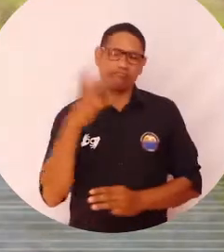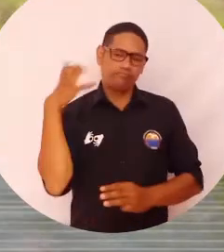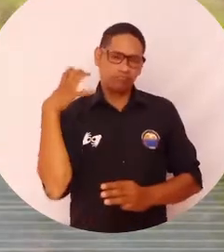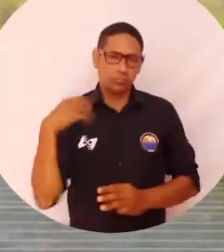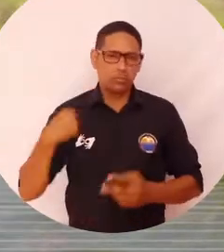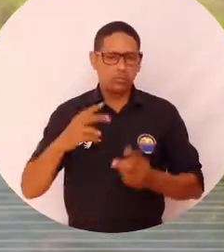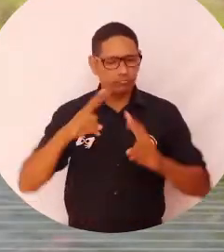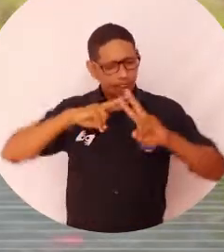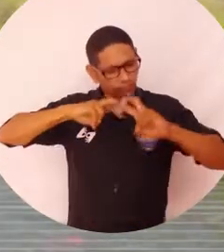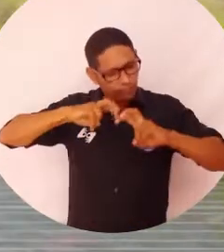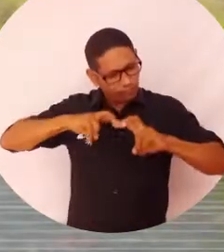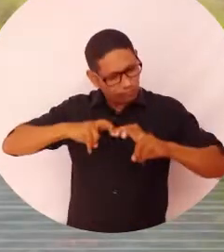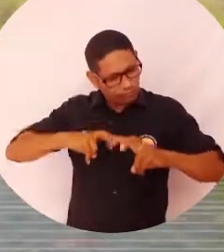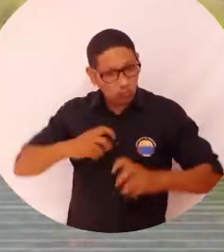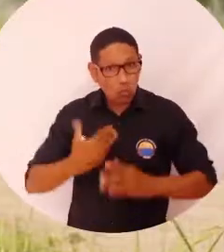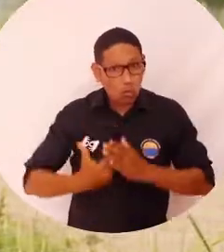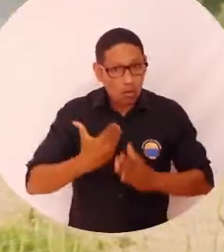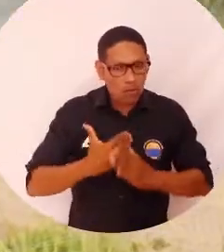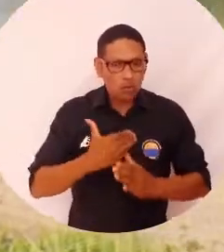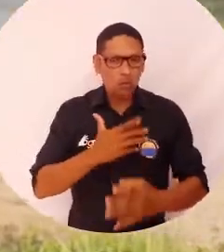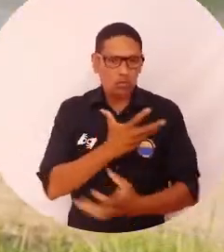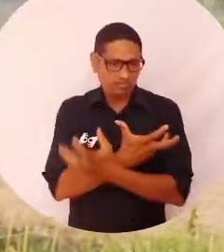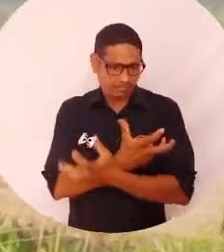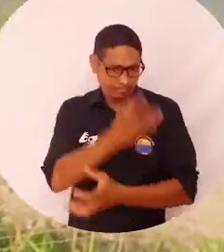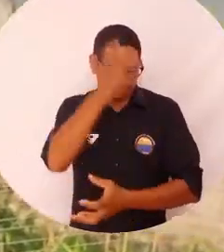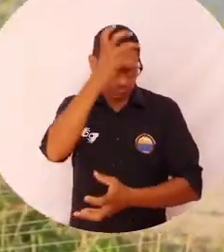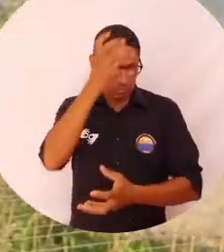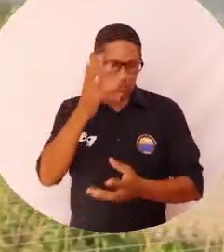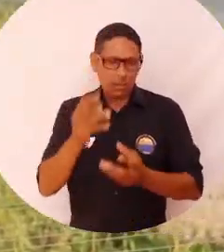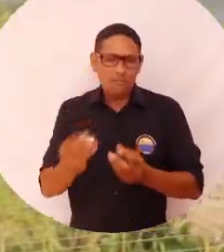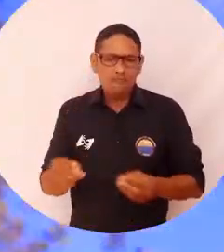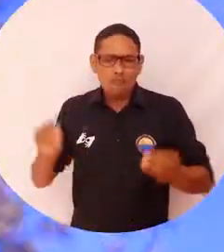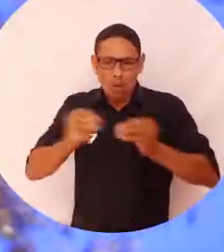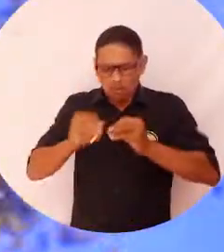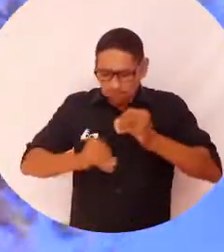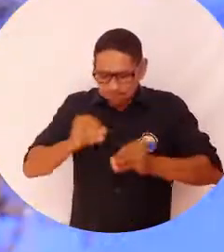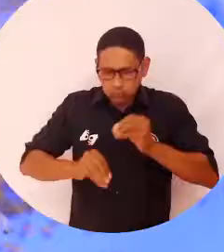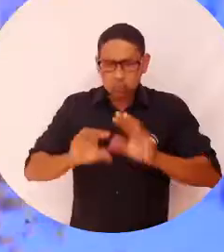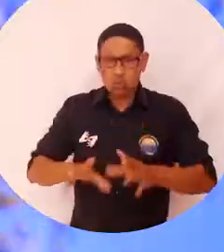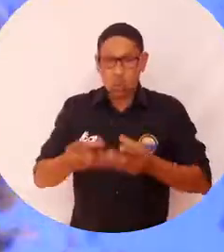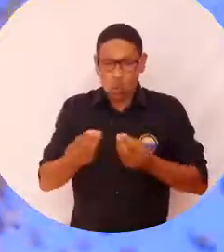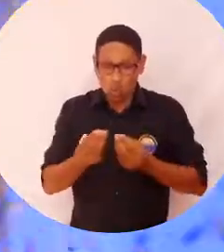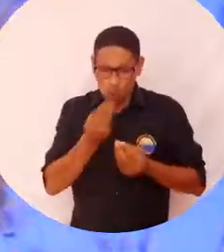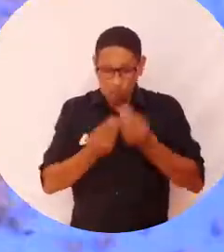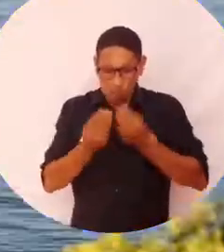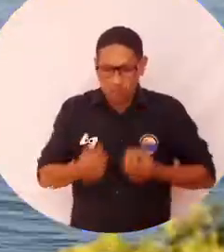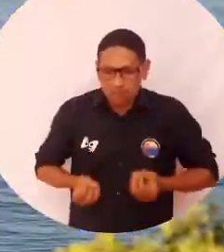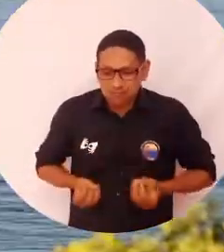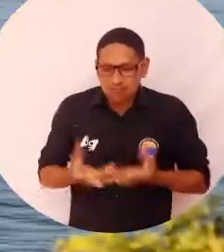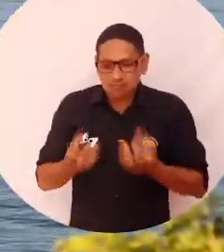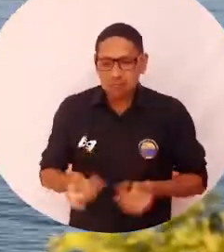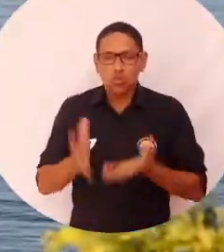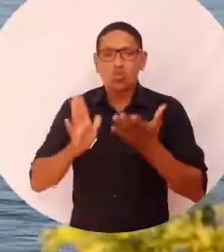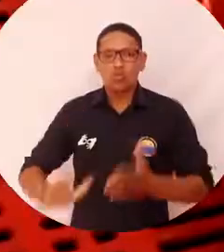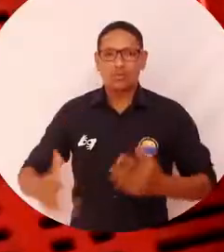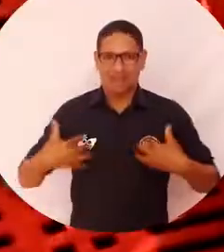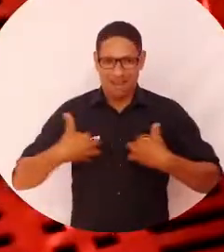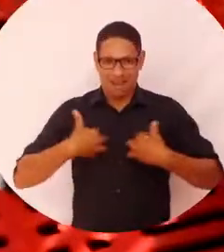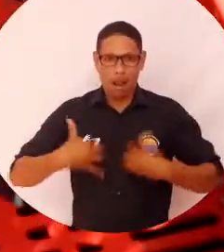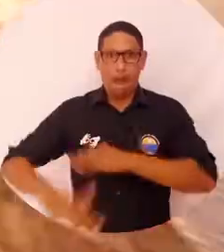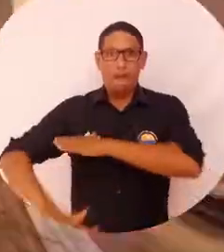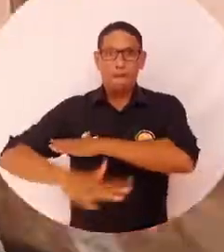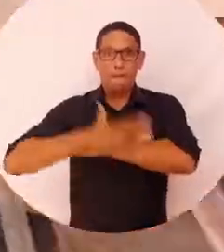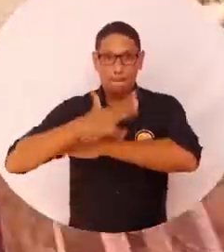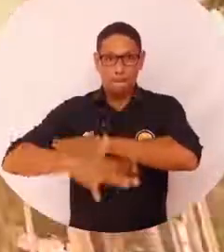de Córdoba adelantan una investigación que permitirá generar conocimiento científico en aras de mejorar la producción de alimentos para el cultivo de animales